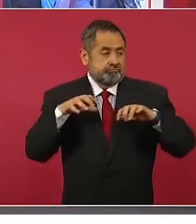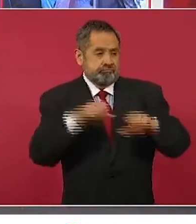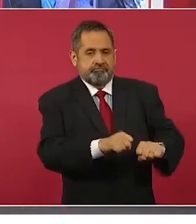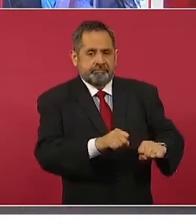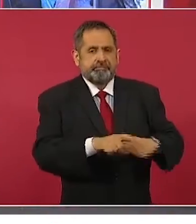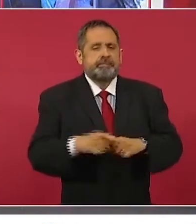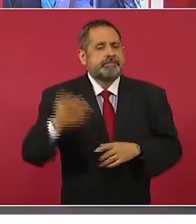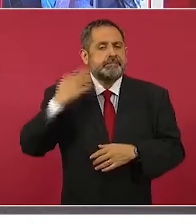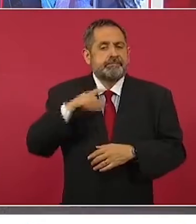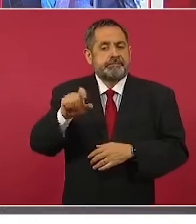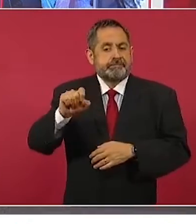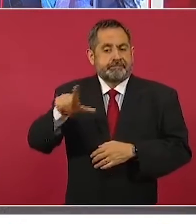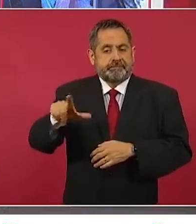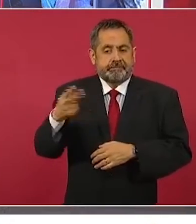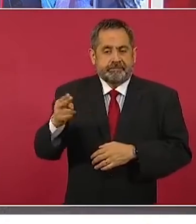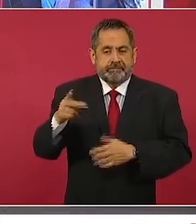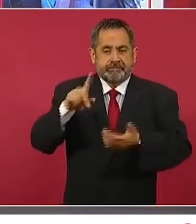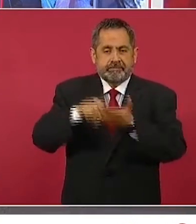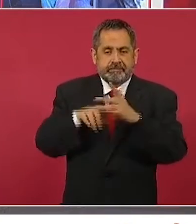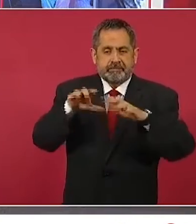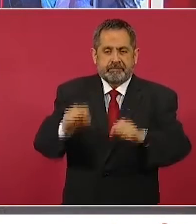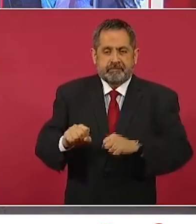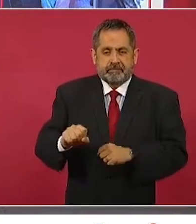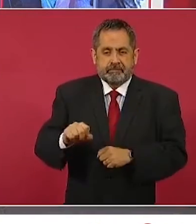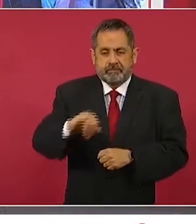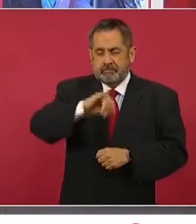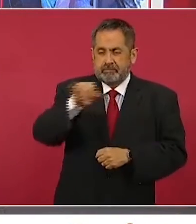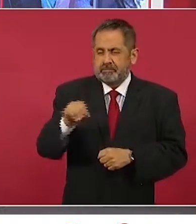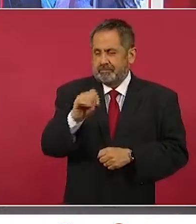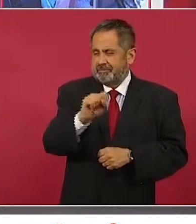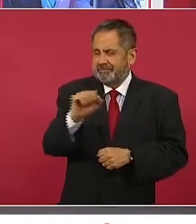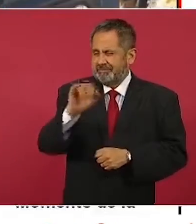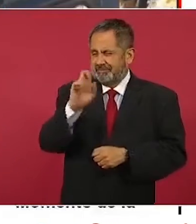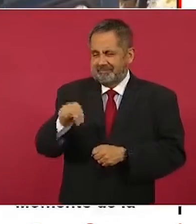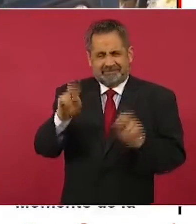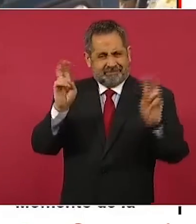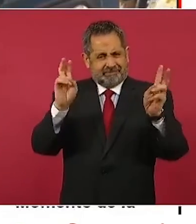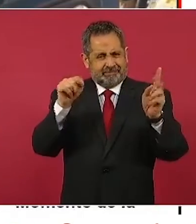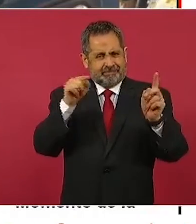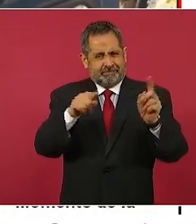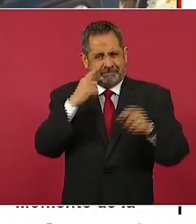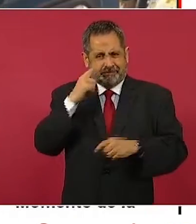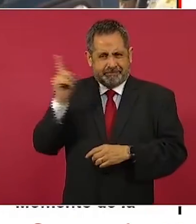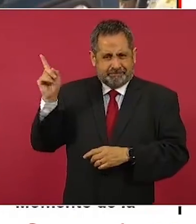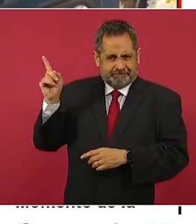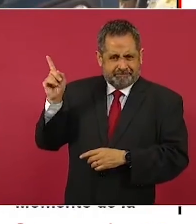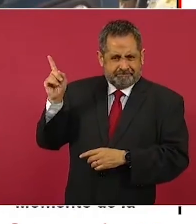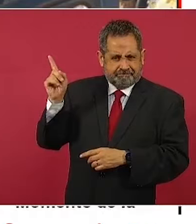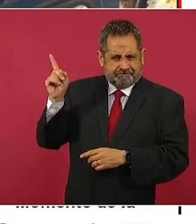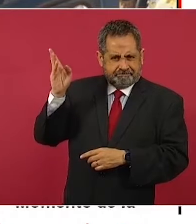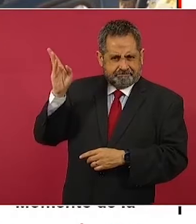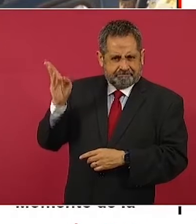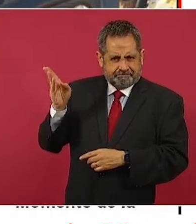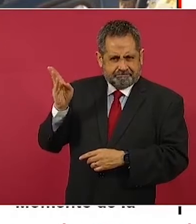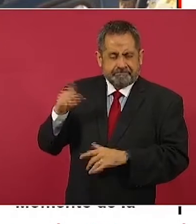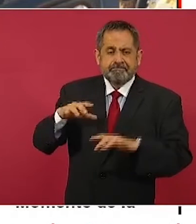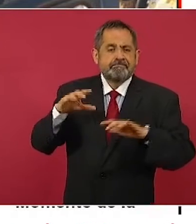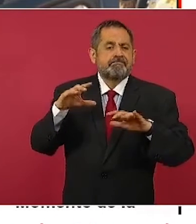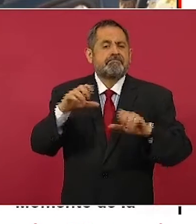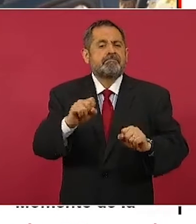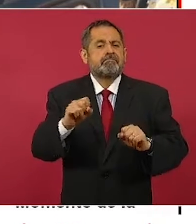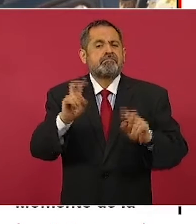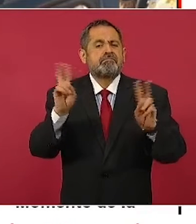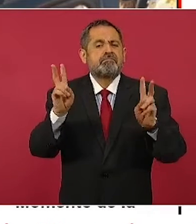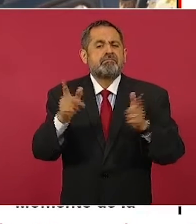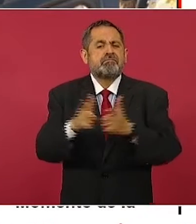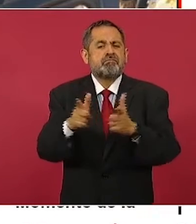de noviembre se detuvo a Yosin, que es uno de los principales integrantes de la estructura criminal del Cártel Nuevo Imperio,